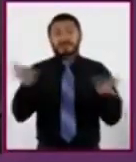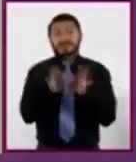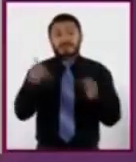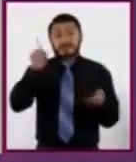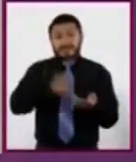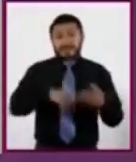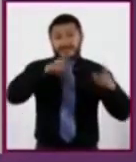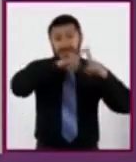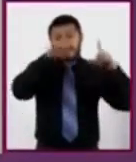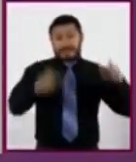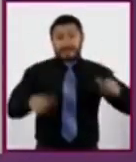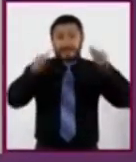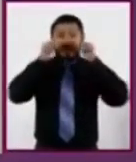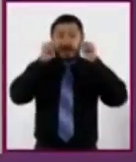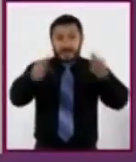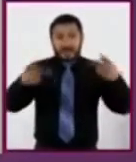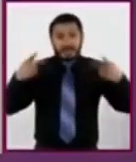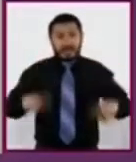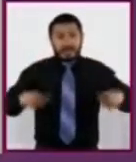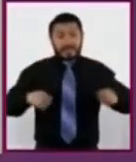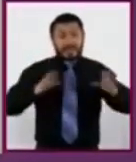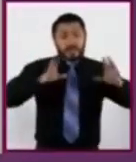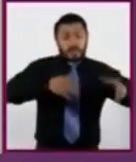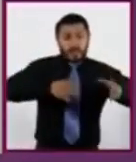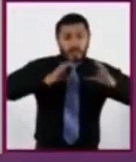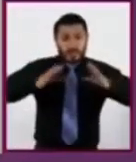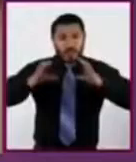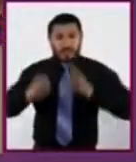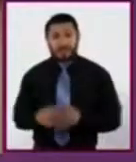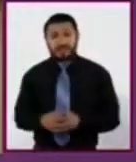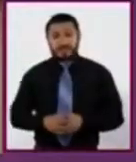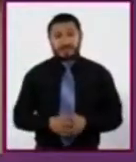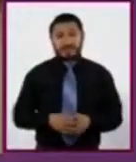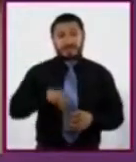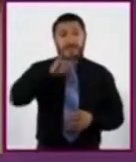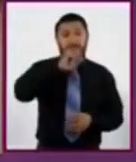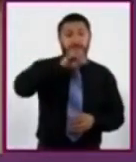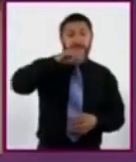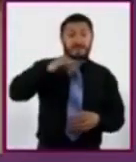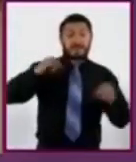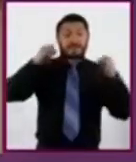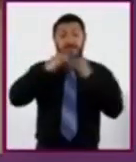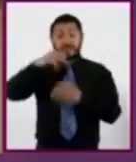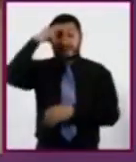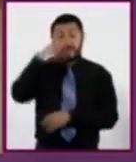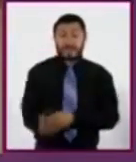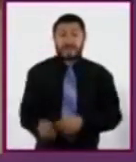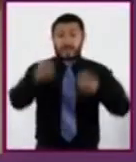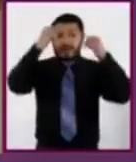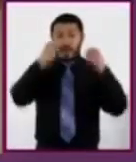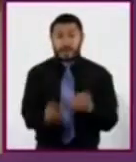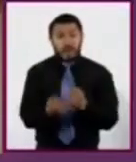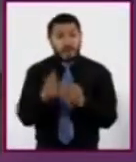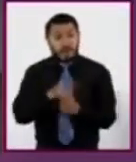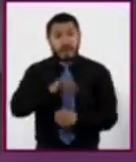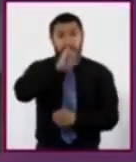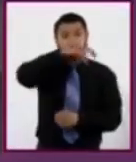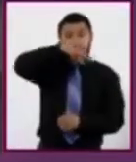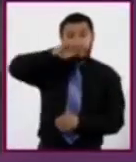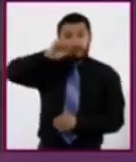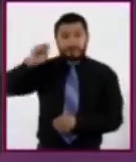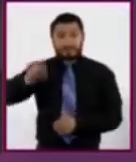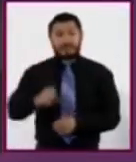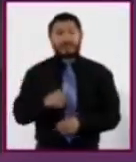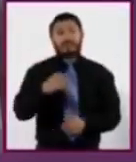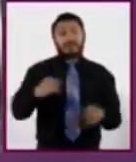encargan de atender a grupos amplios de la población son el Instituto Mexicano del Seguro Social, IMSS, y el